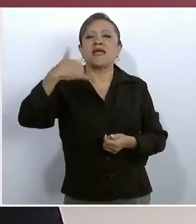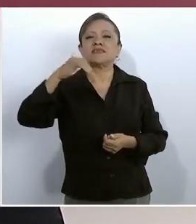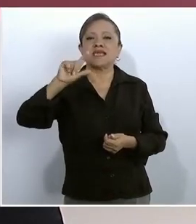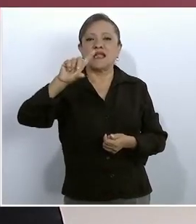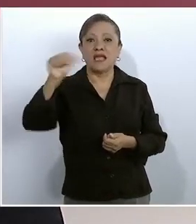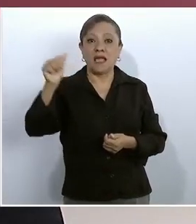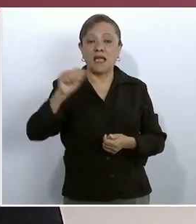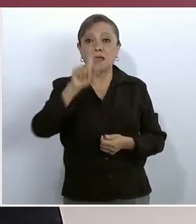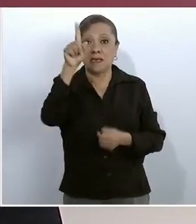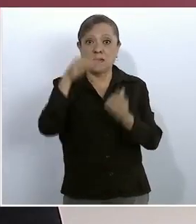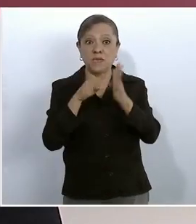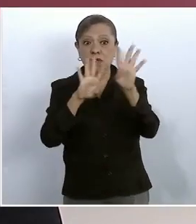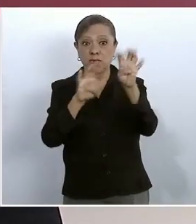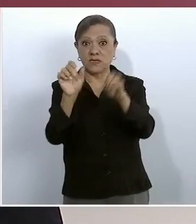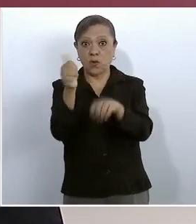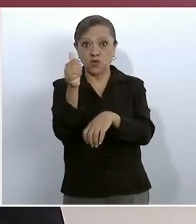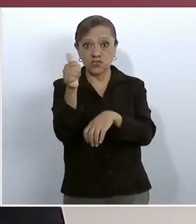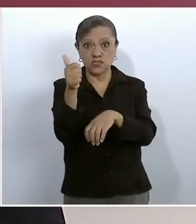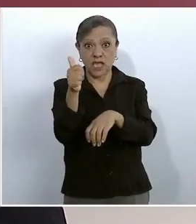1911